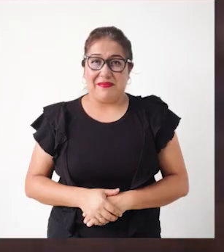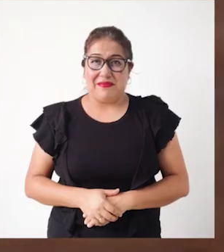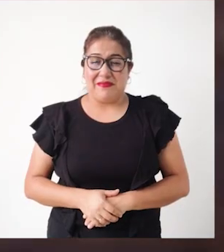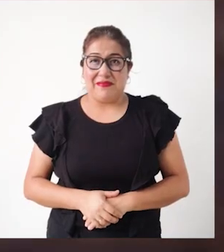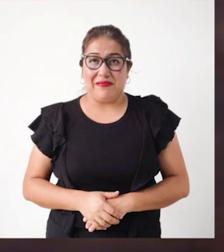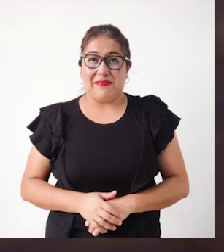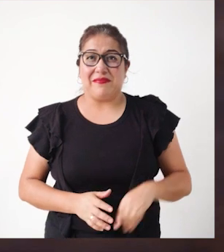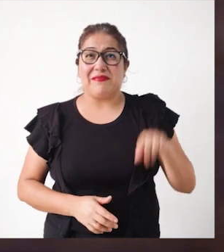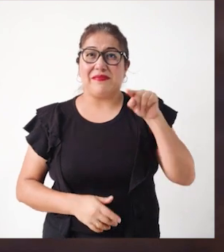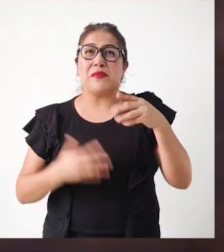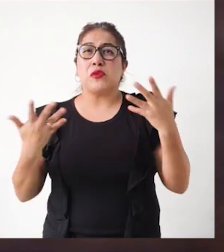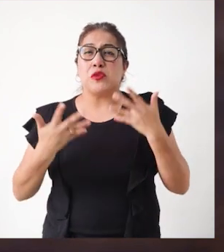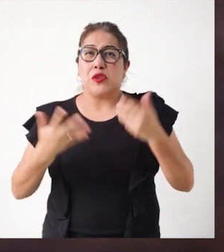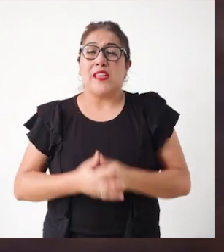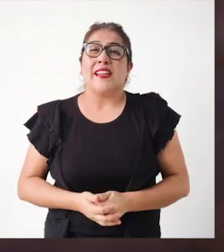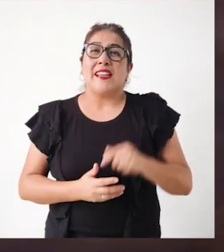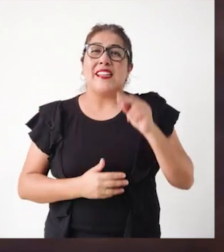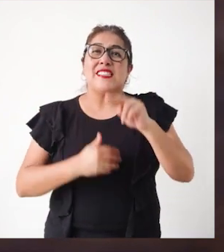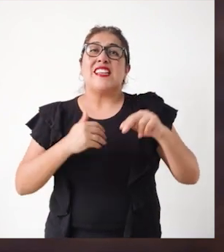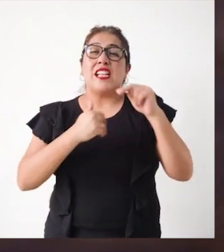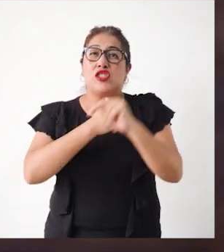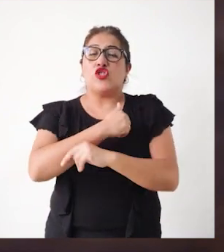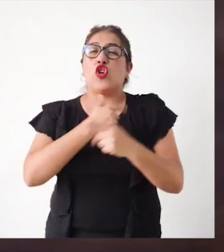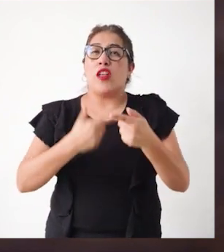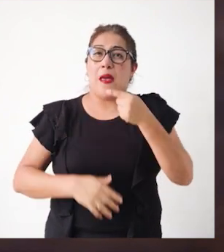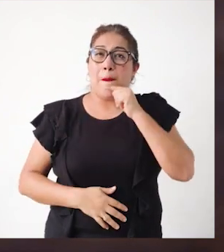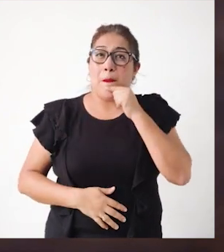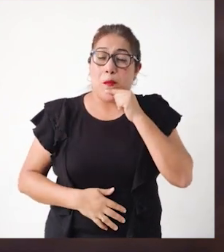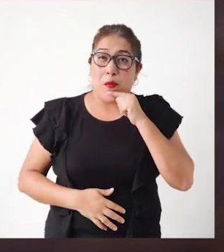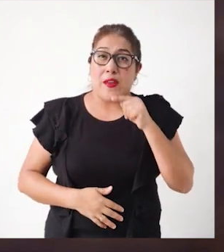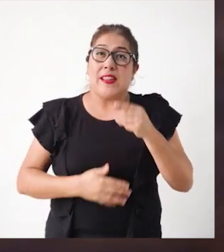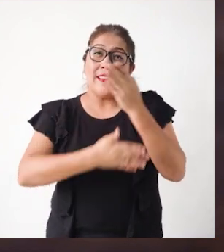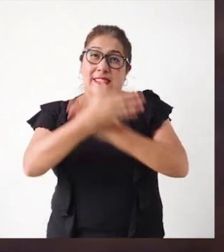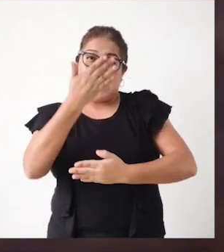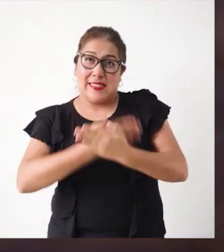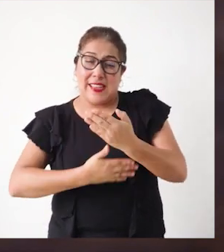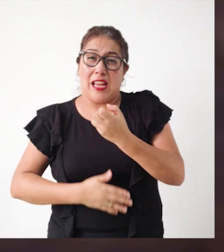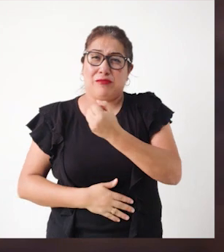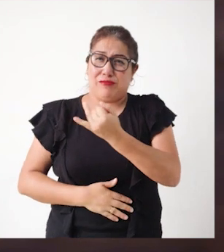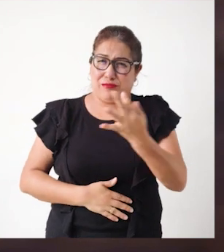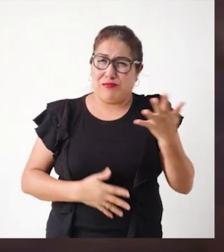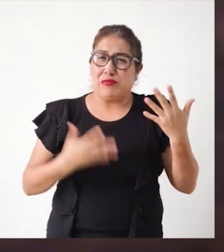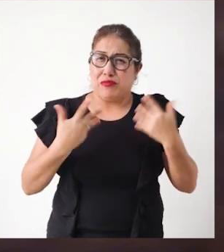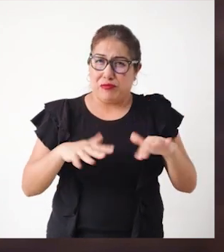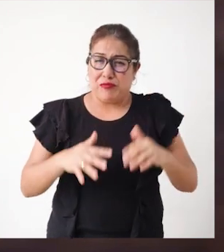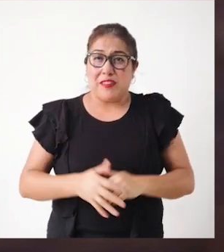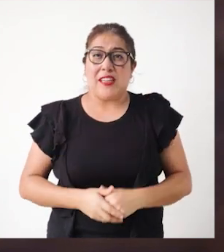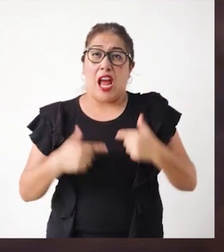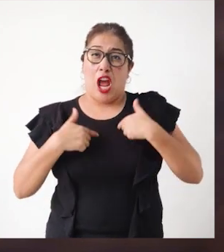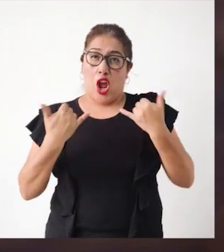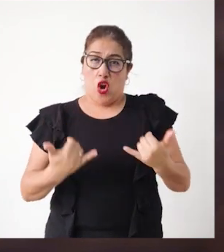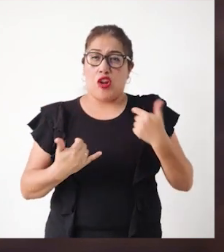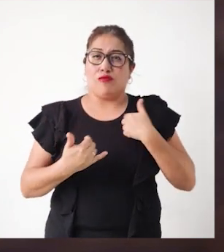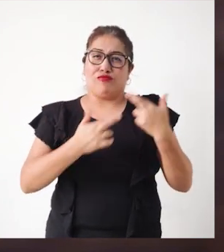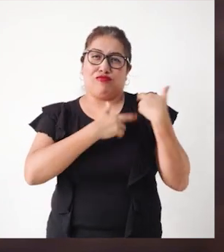Es la Federación Nacional de Mujeres con Discapacidad del Perú. A lo cual, a todo el ministro